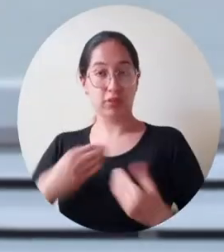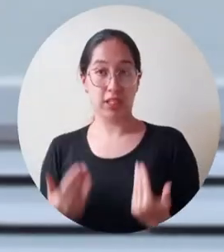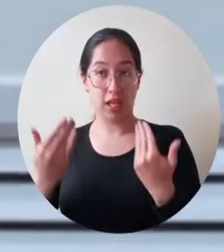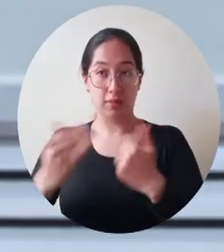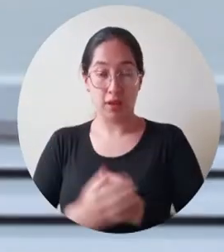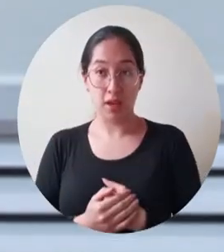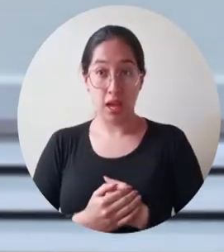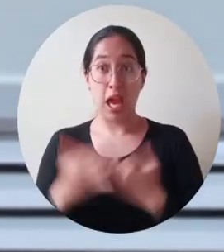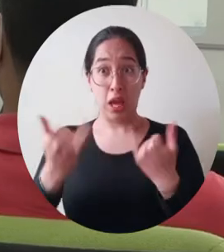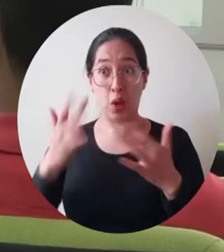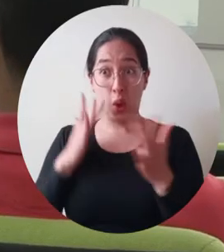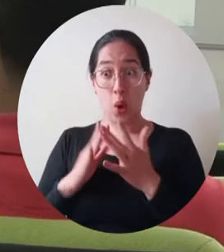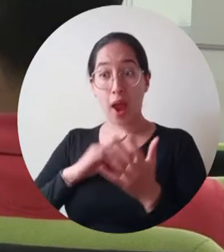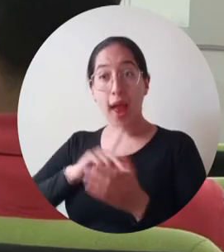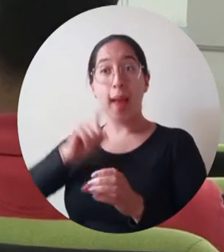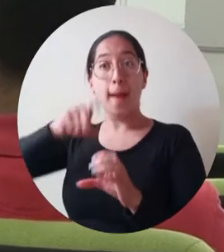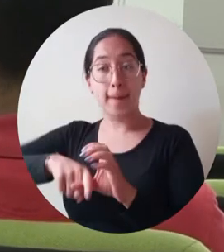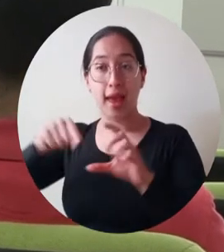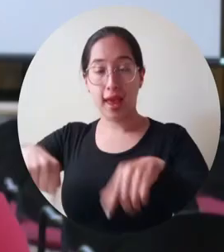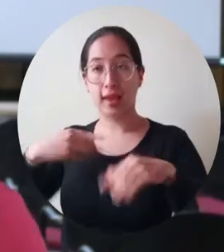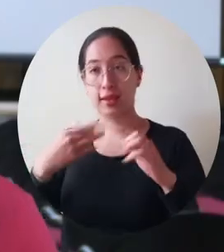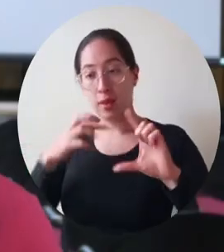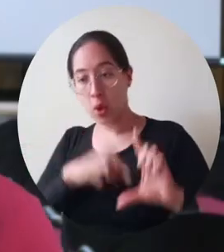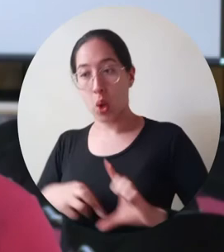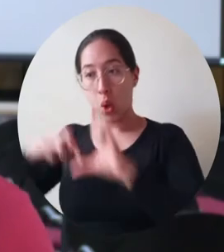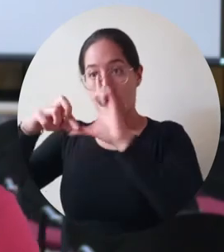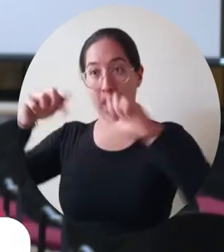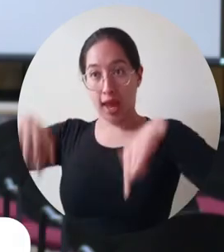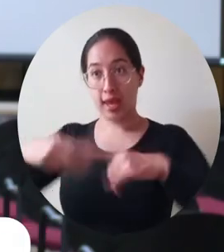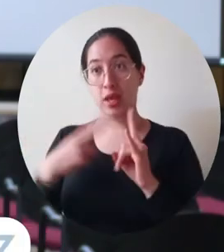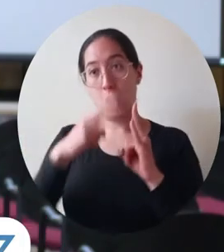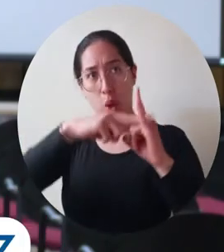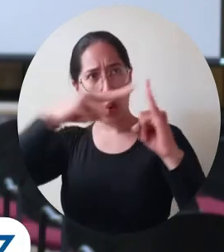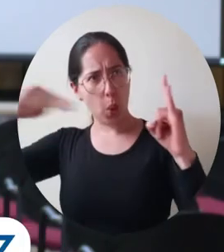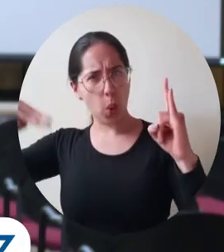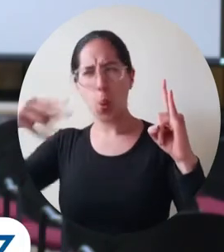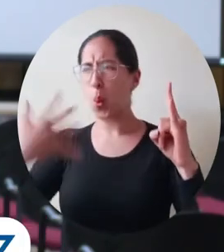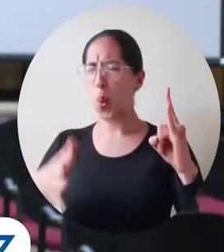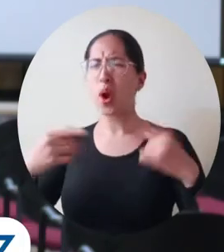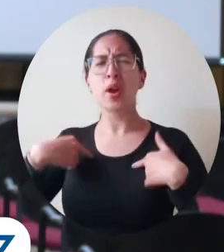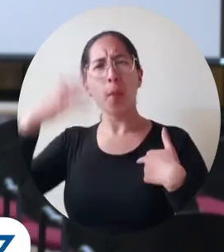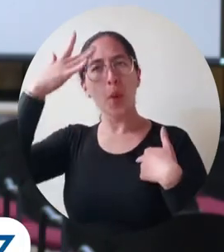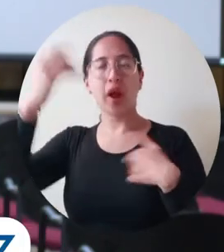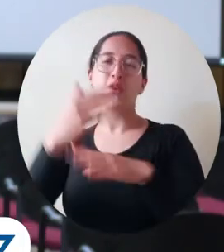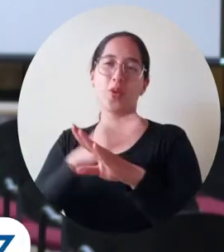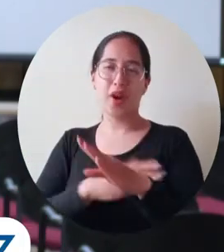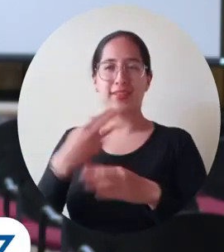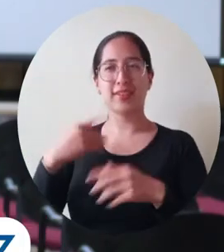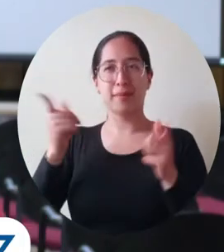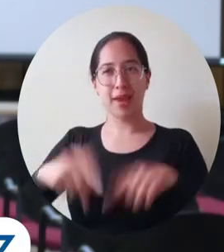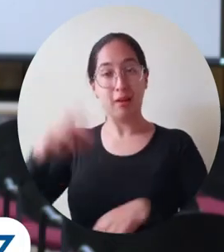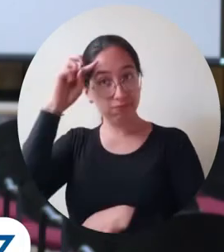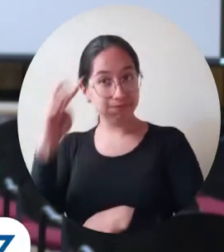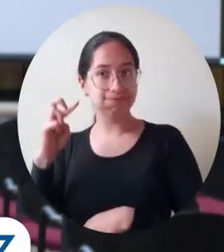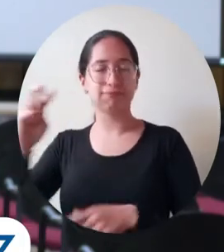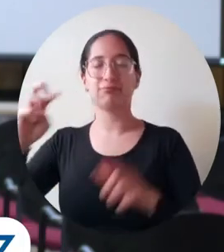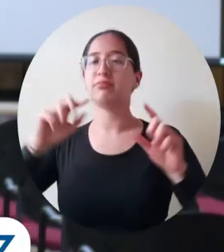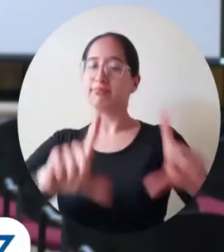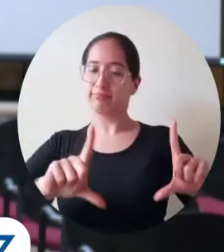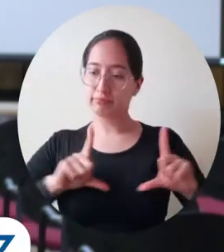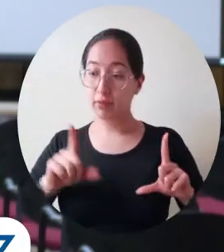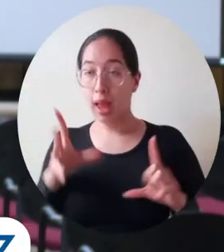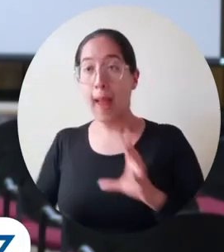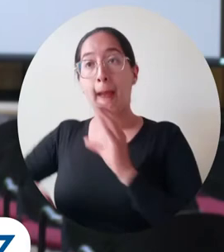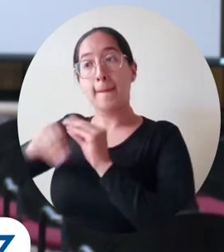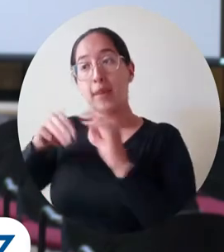motivación por cursar este programa posgradual en la Universidad del Magdalena es porque precisamente soy egresada